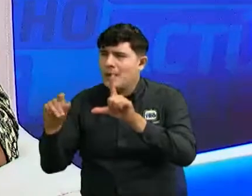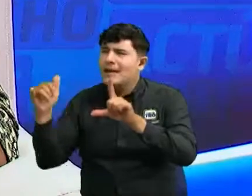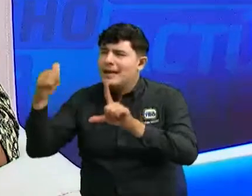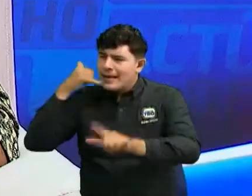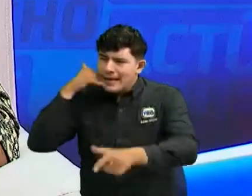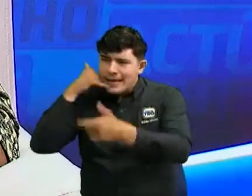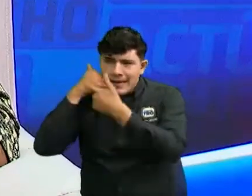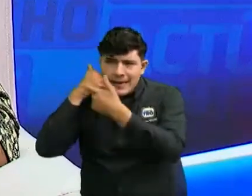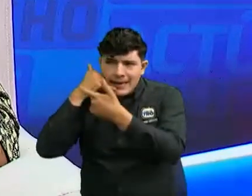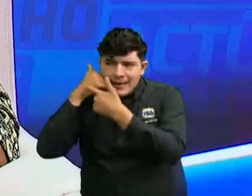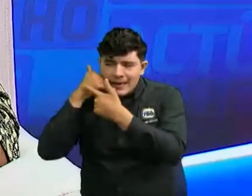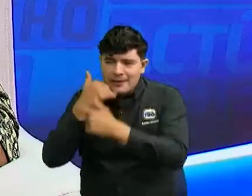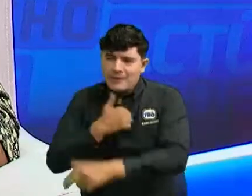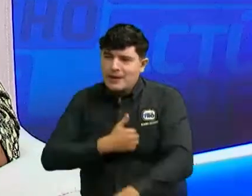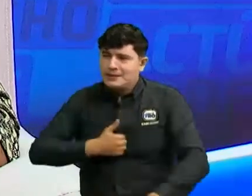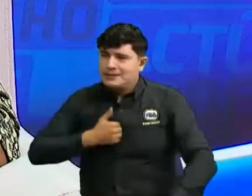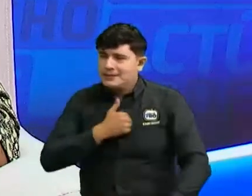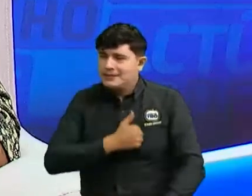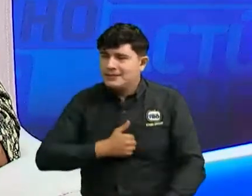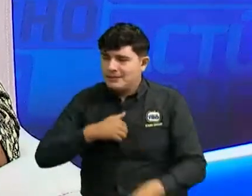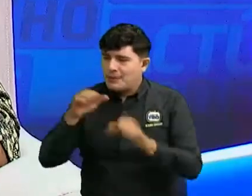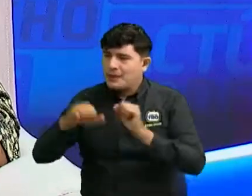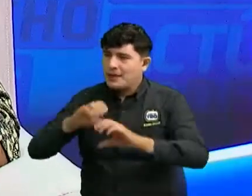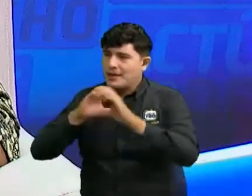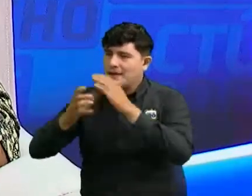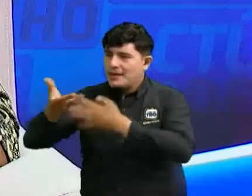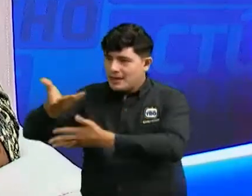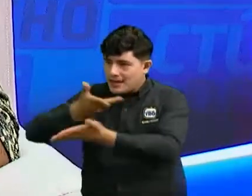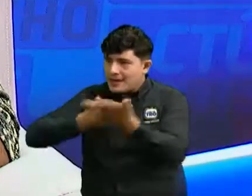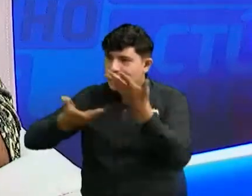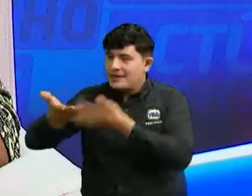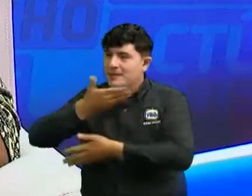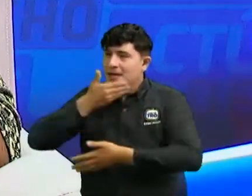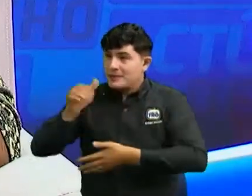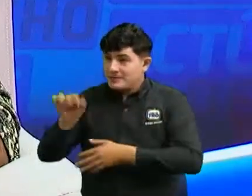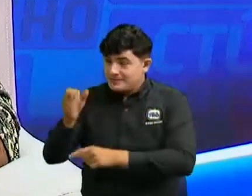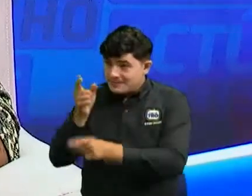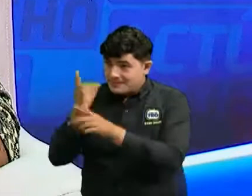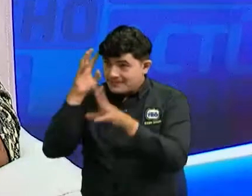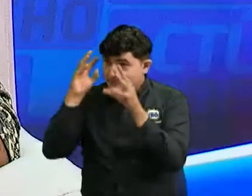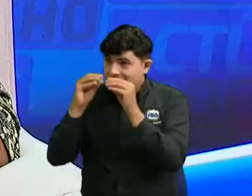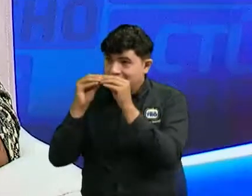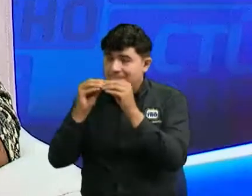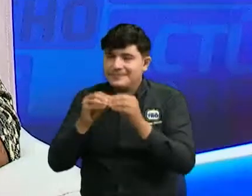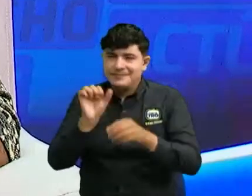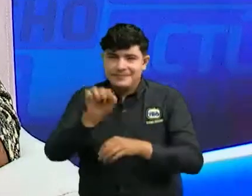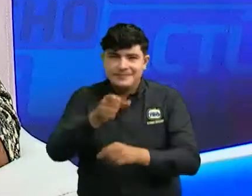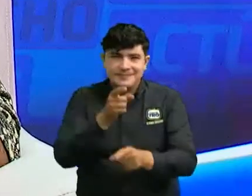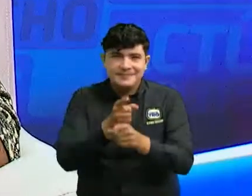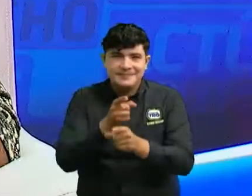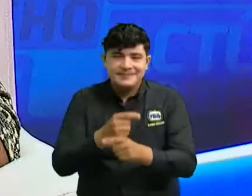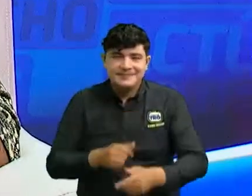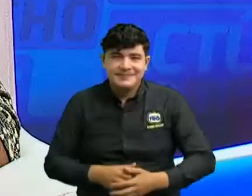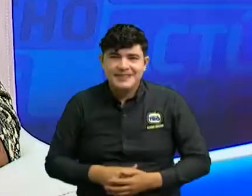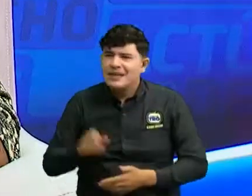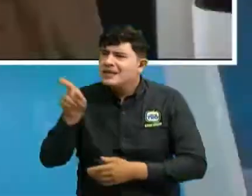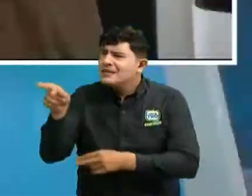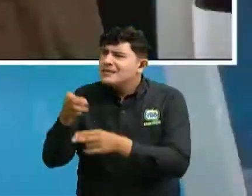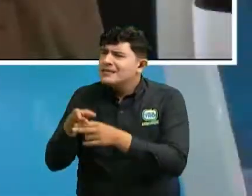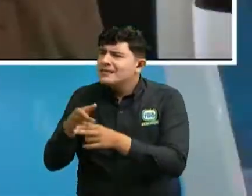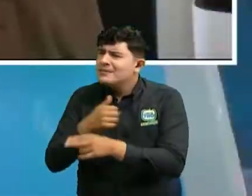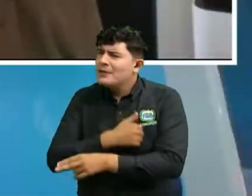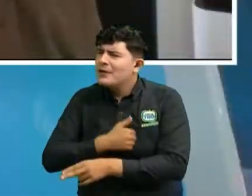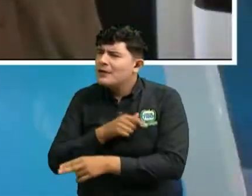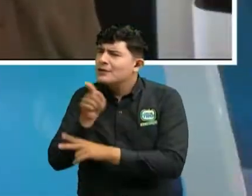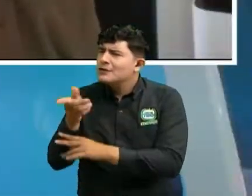va a escuchar solo por el teléfono para que podamos tener una comunicación más fluida. ¿Le parece? Bueno, hija, ya. ¿Me recuerda su nombre, por favor? ¿Y